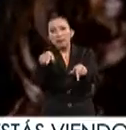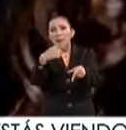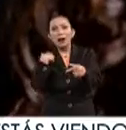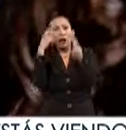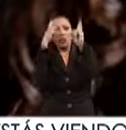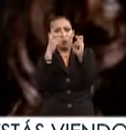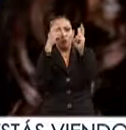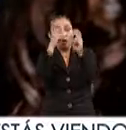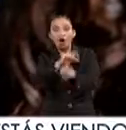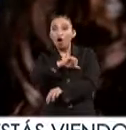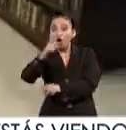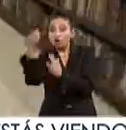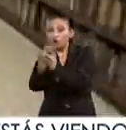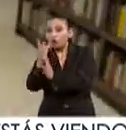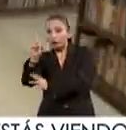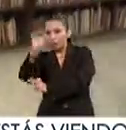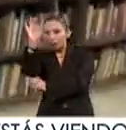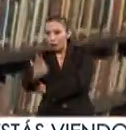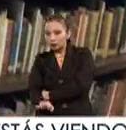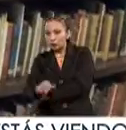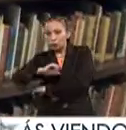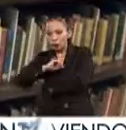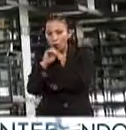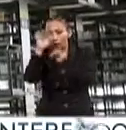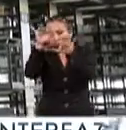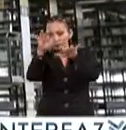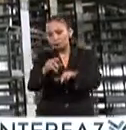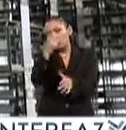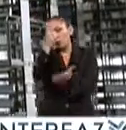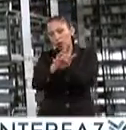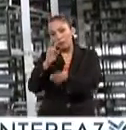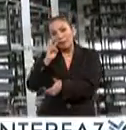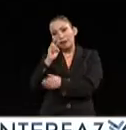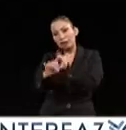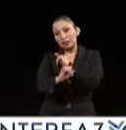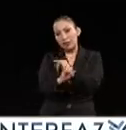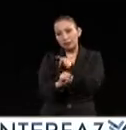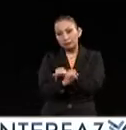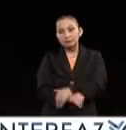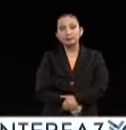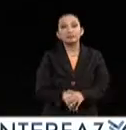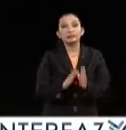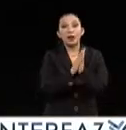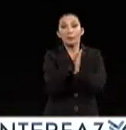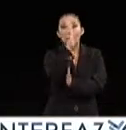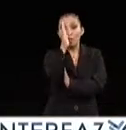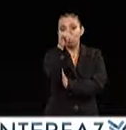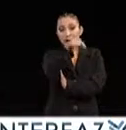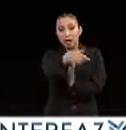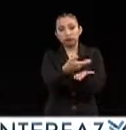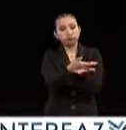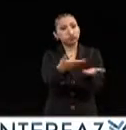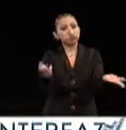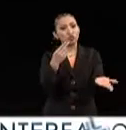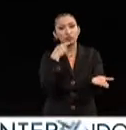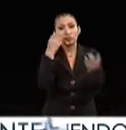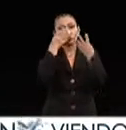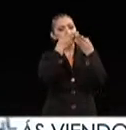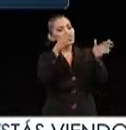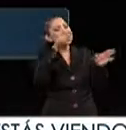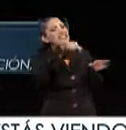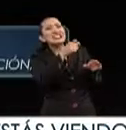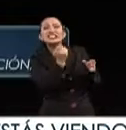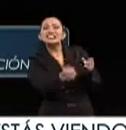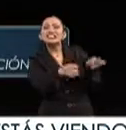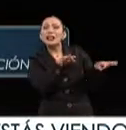para descarga y el otro 30% restante solo está disponible en línea. La biblioteca proporciona un muy útil panorama de